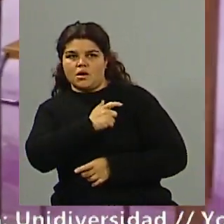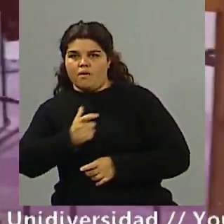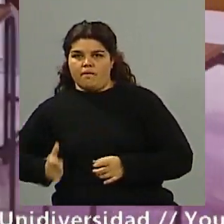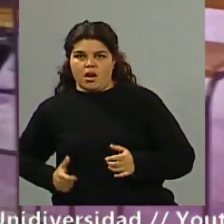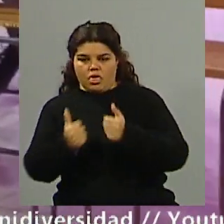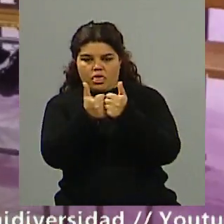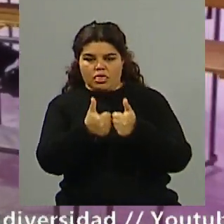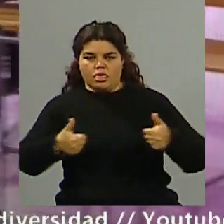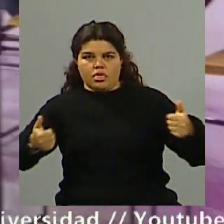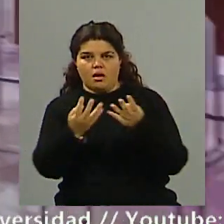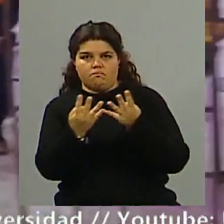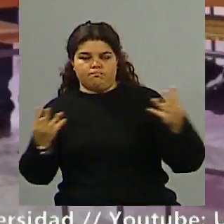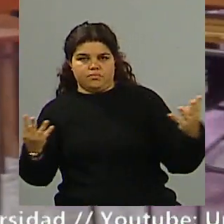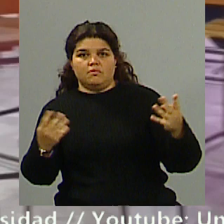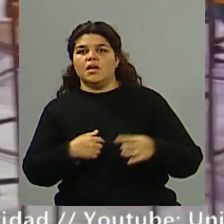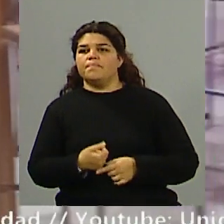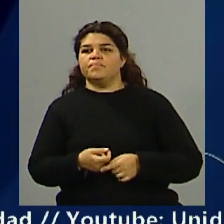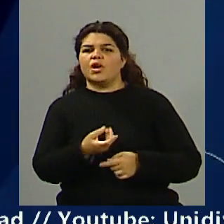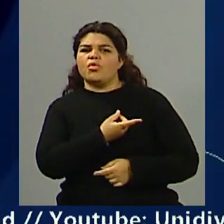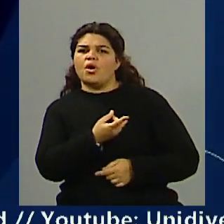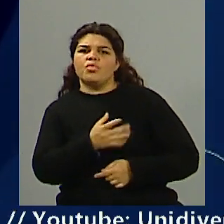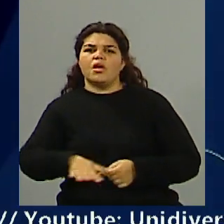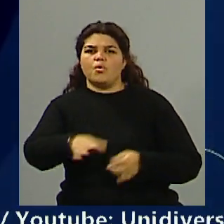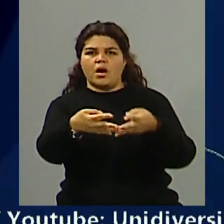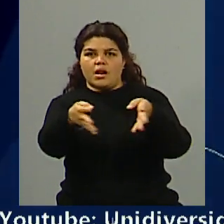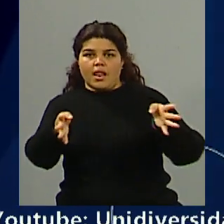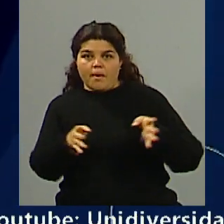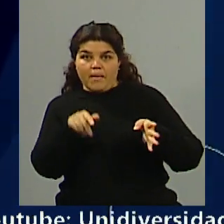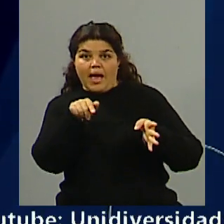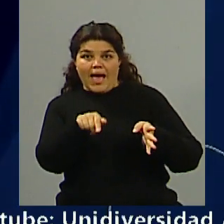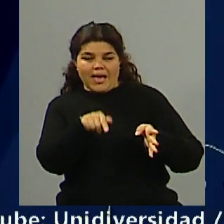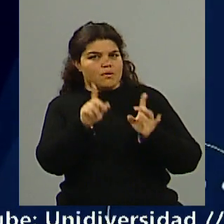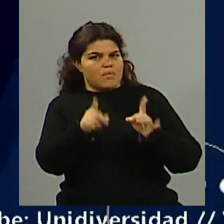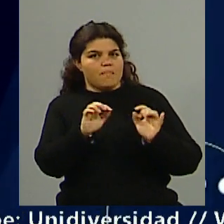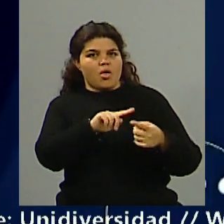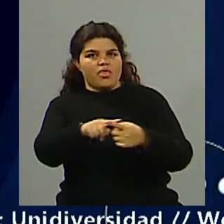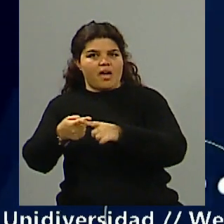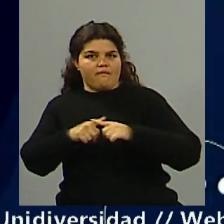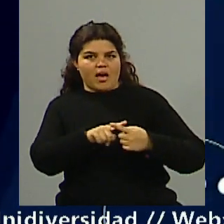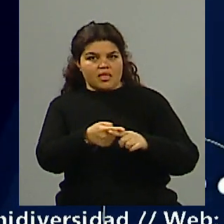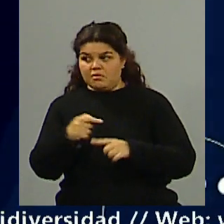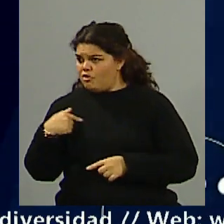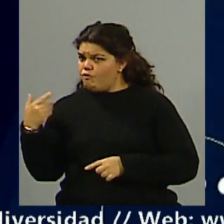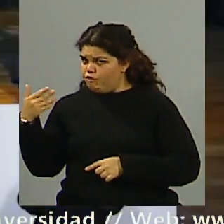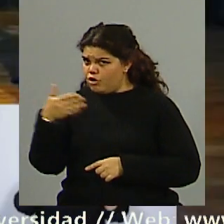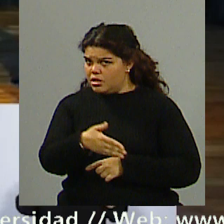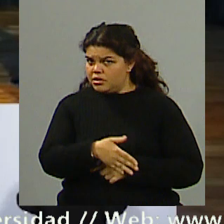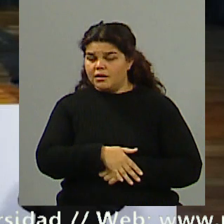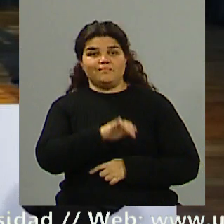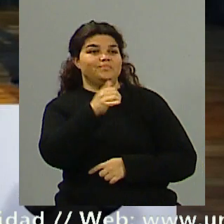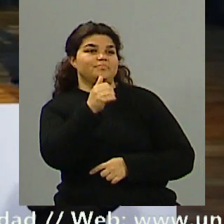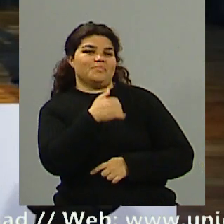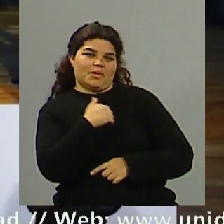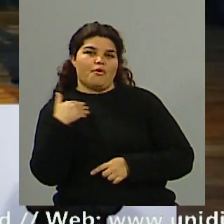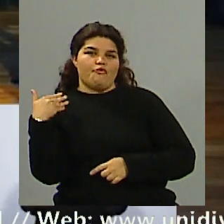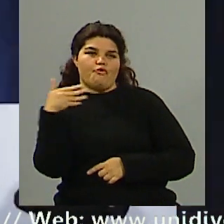escenario elegido para que se desarrolle este debate. ¿Fuiste? ¿Estuviste ahí? Estuvimos